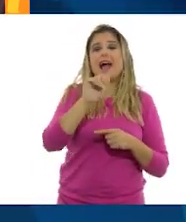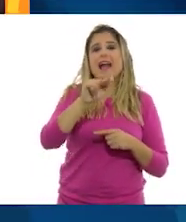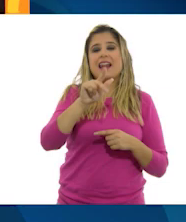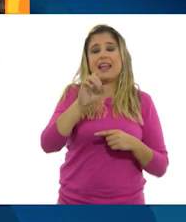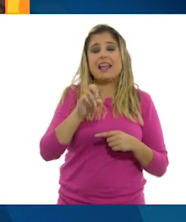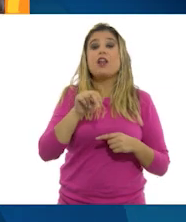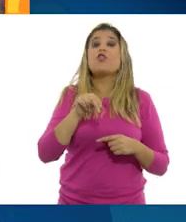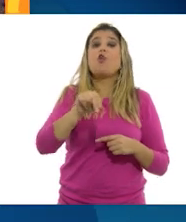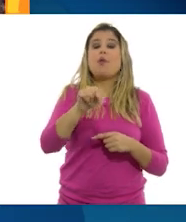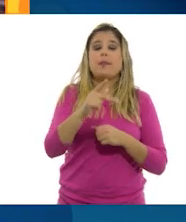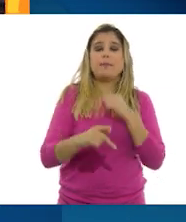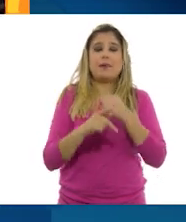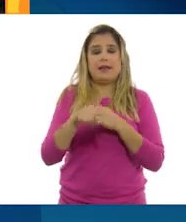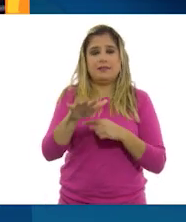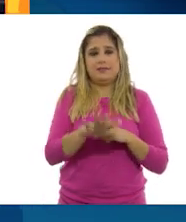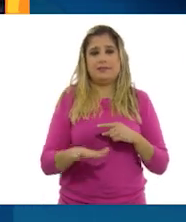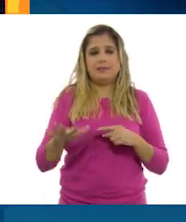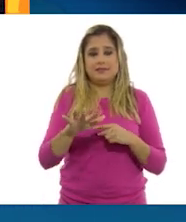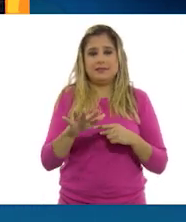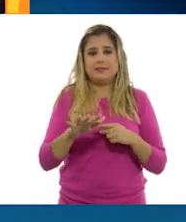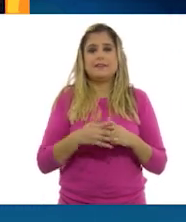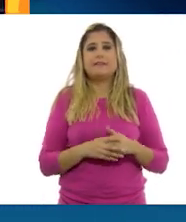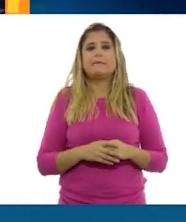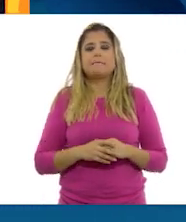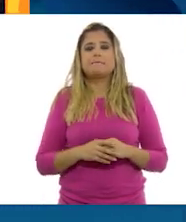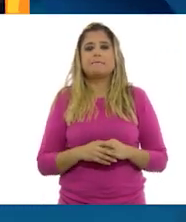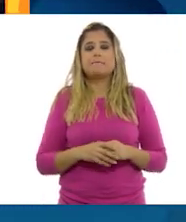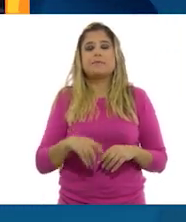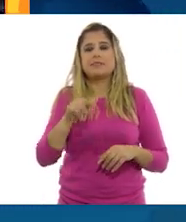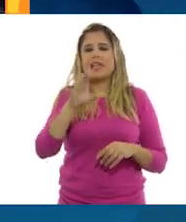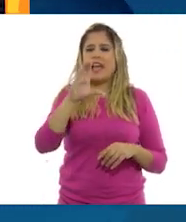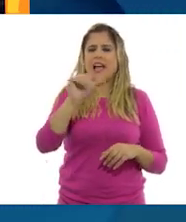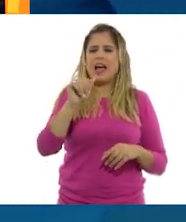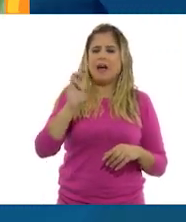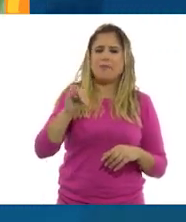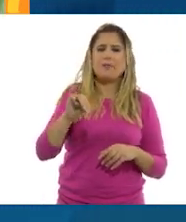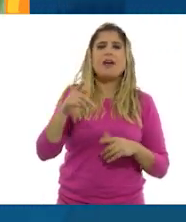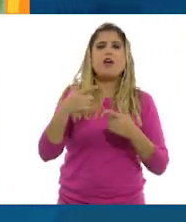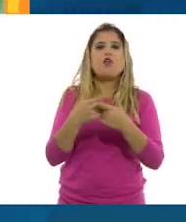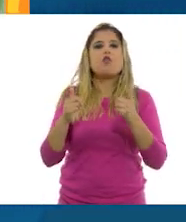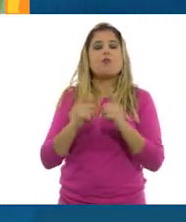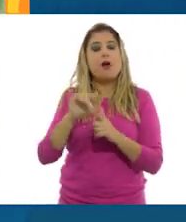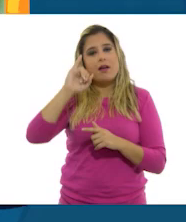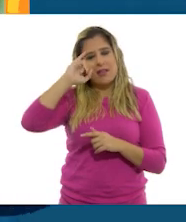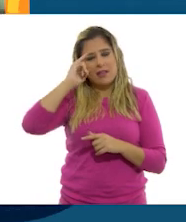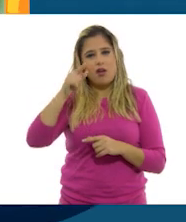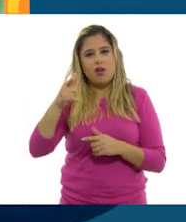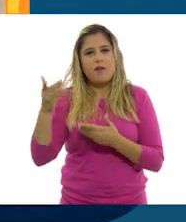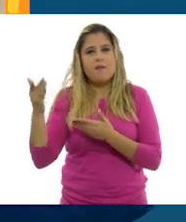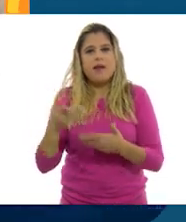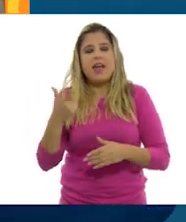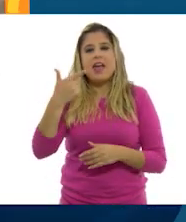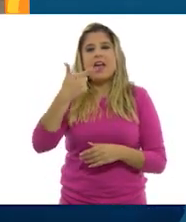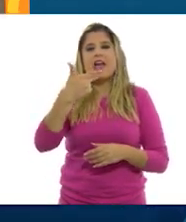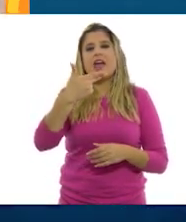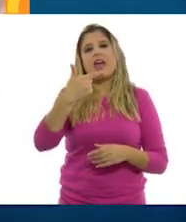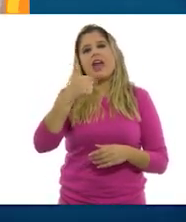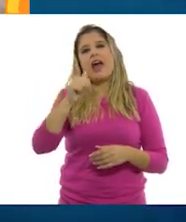al norte del país. Por ejemplo, cuando decimos acá, es un grupo étnico que viene de Ghana.